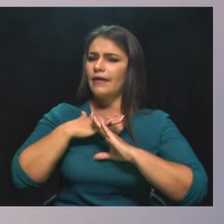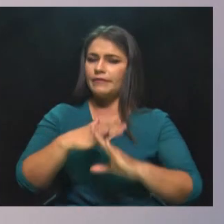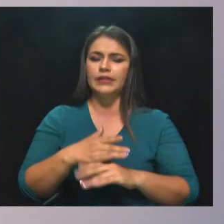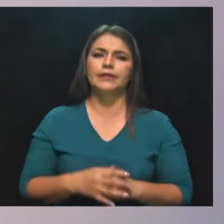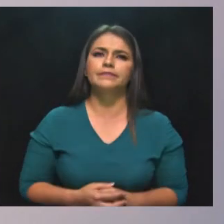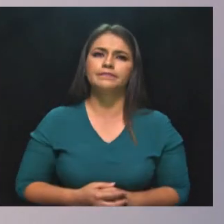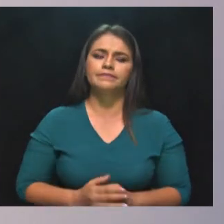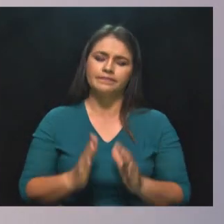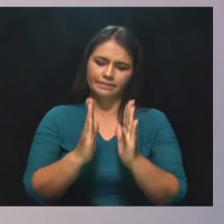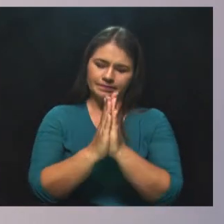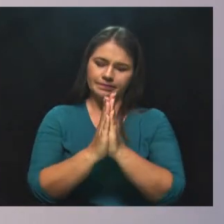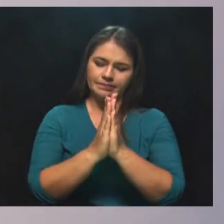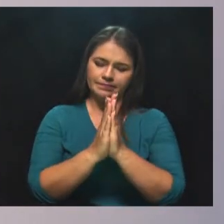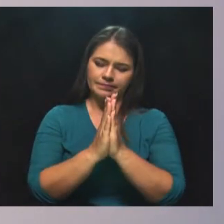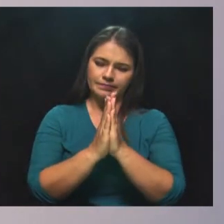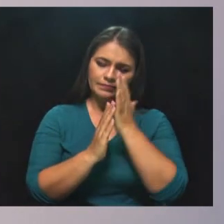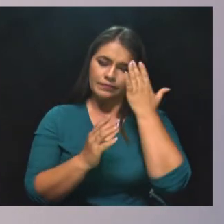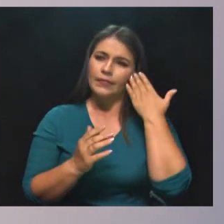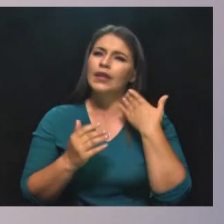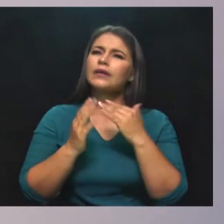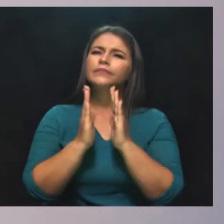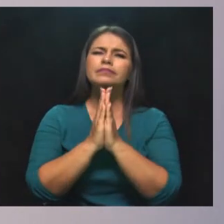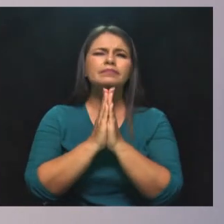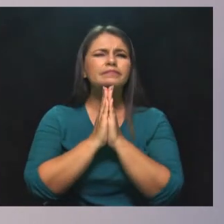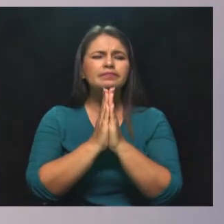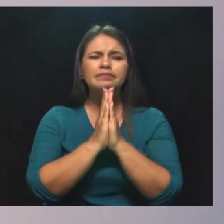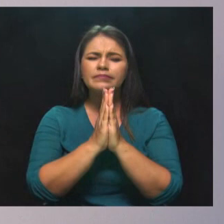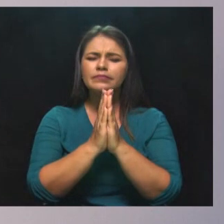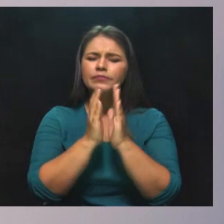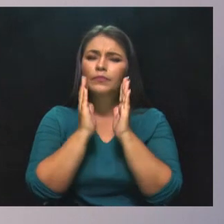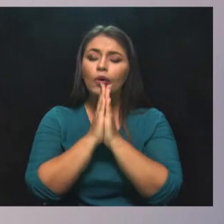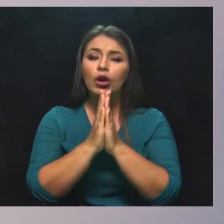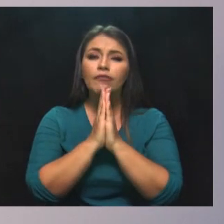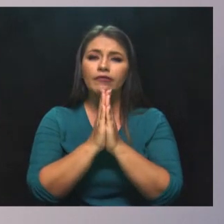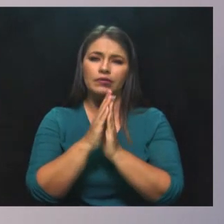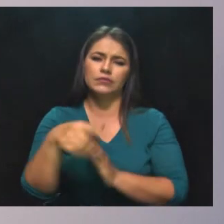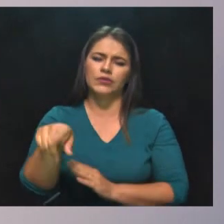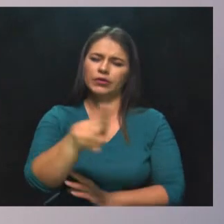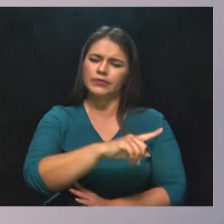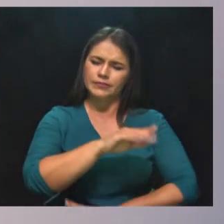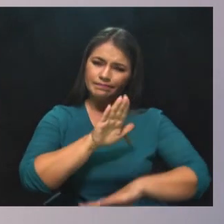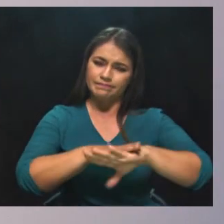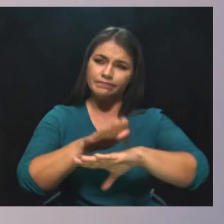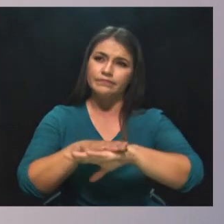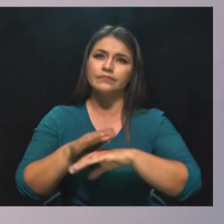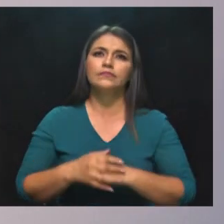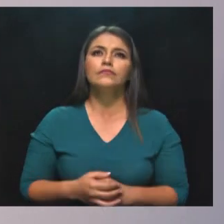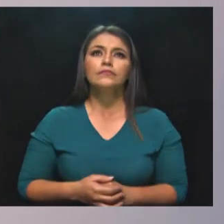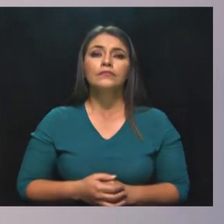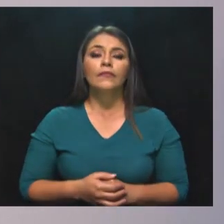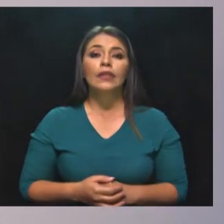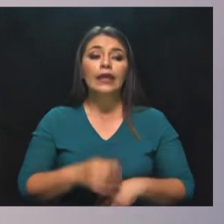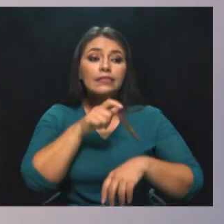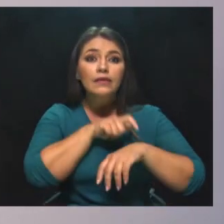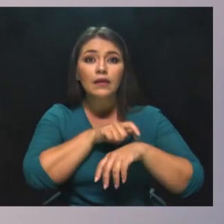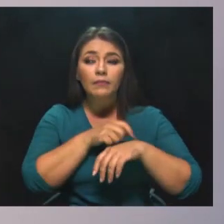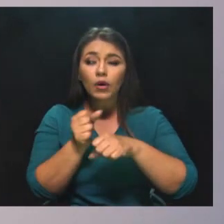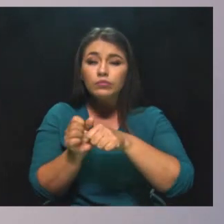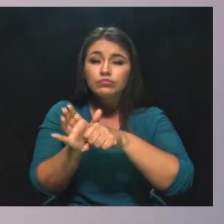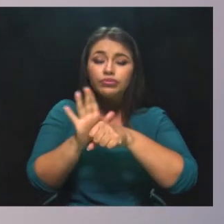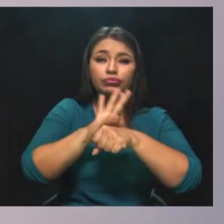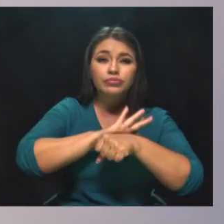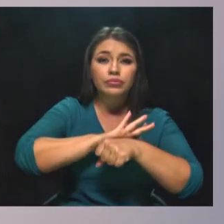Permítanme hacer especial énfasis en este llamado. La duración de esta crisis del coronavirus